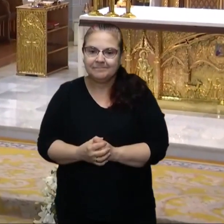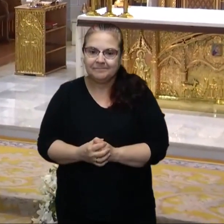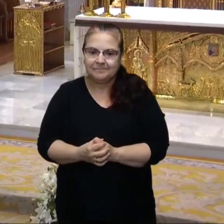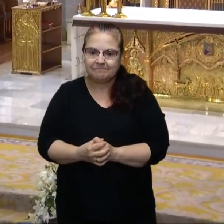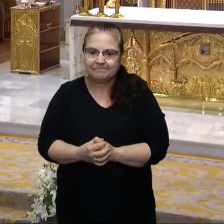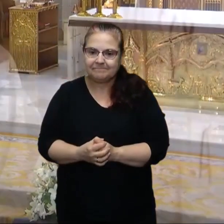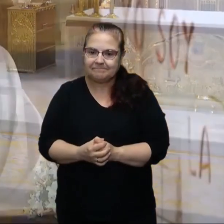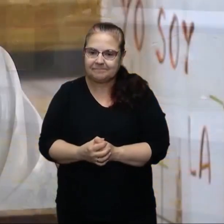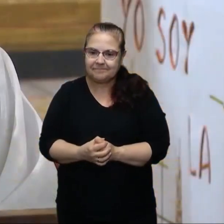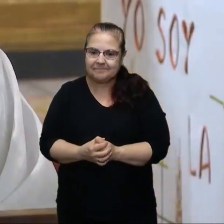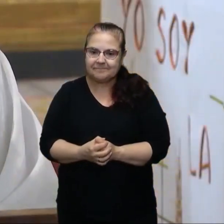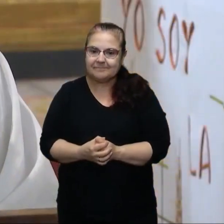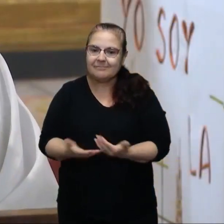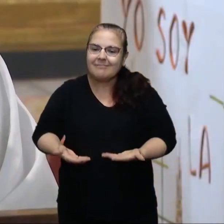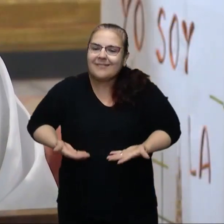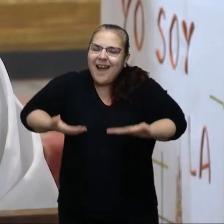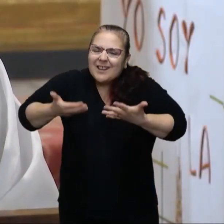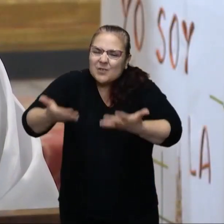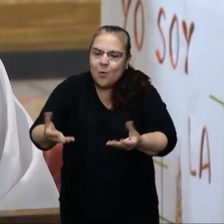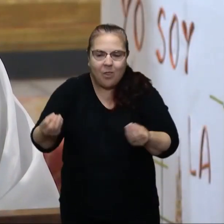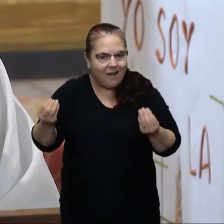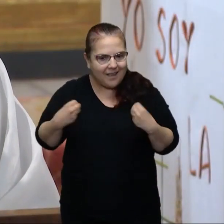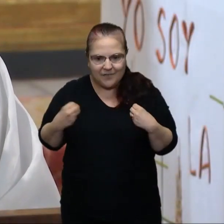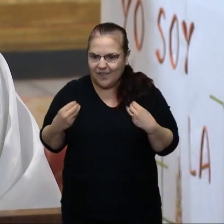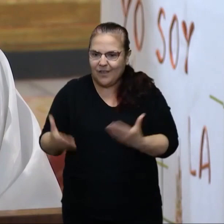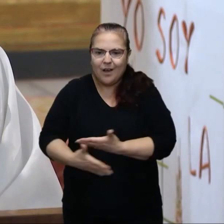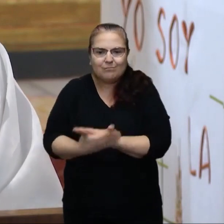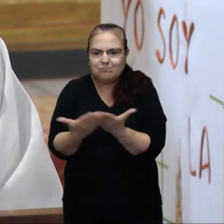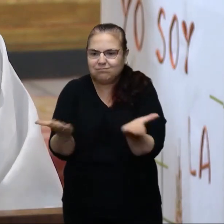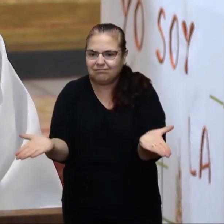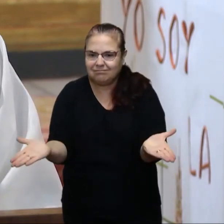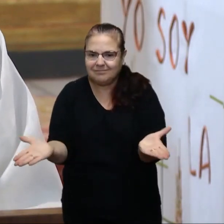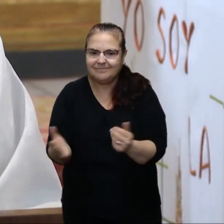lo que da ayuda y vida a los demás, en la vida, claro.